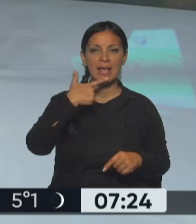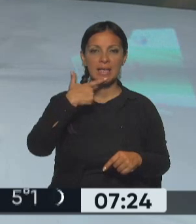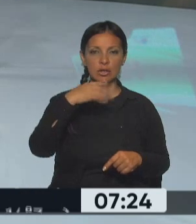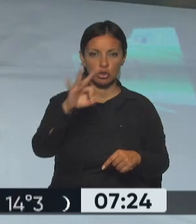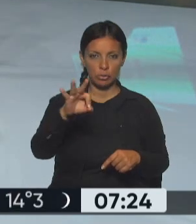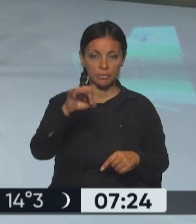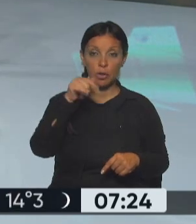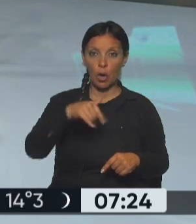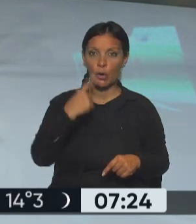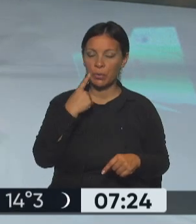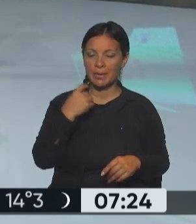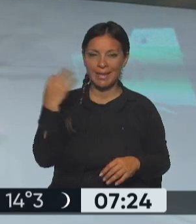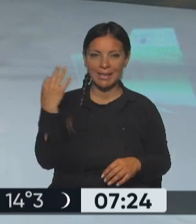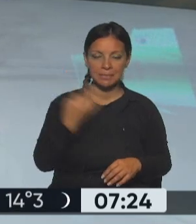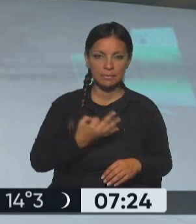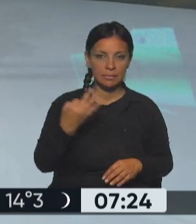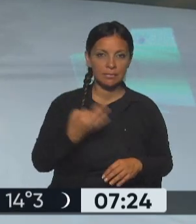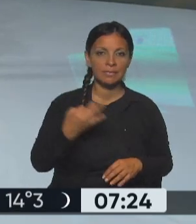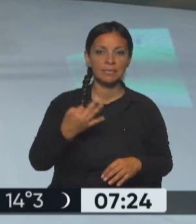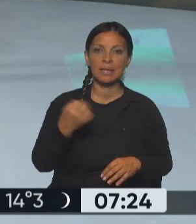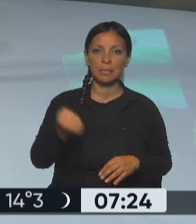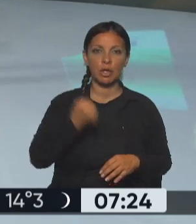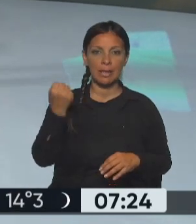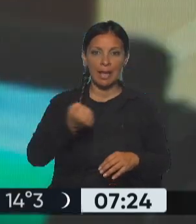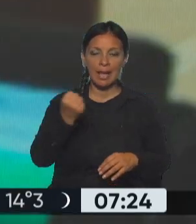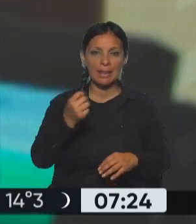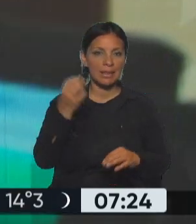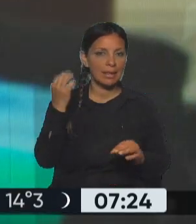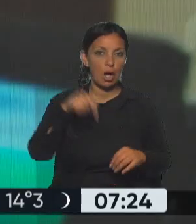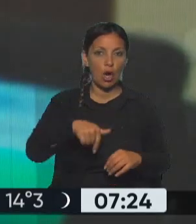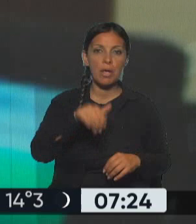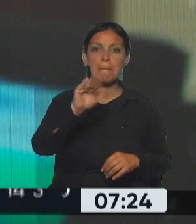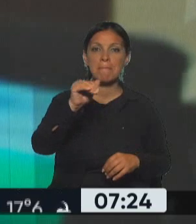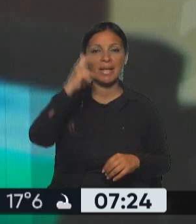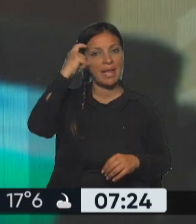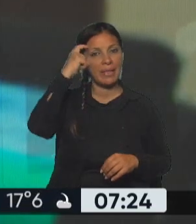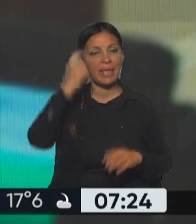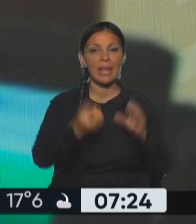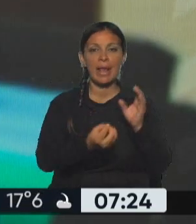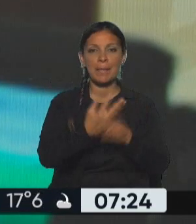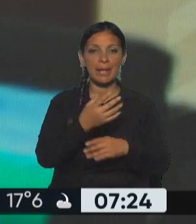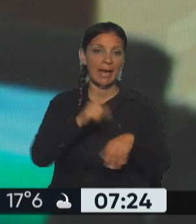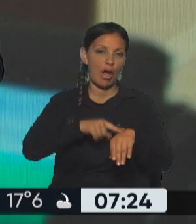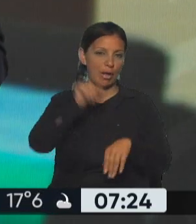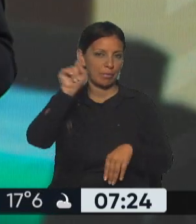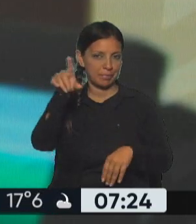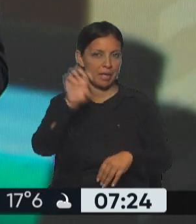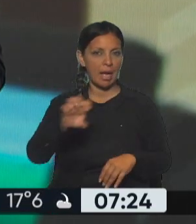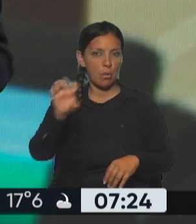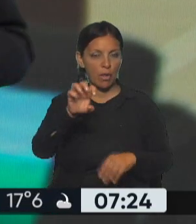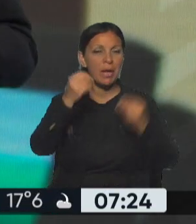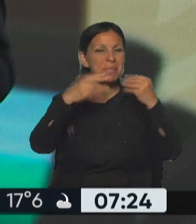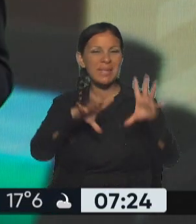de... Día clave, exactamente, finalmente llegó el día hoy martes a las 10 de la mañana hora de Ecuador comienza a